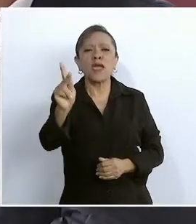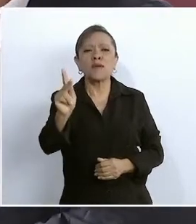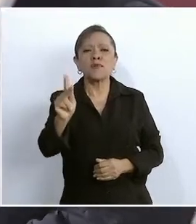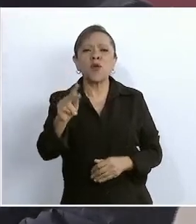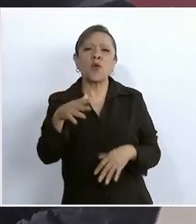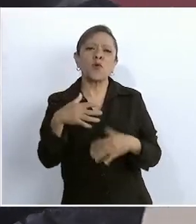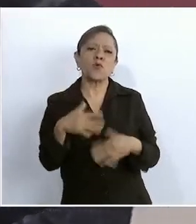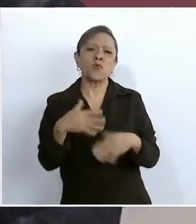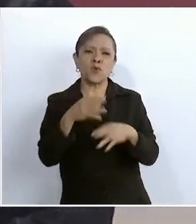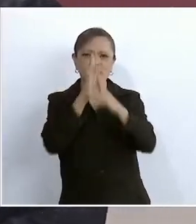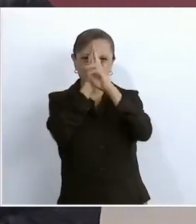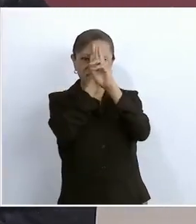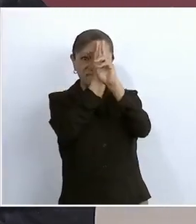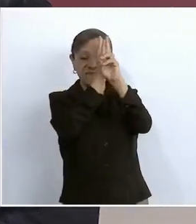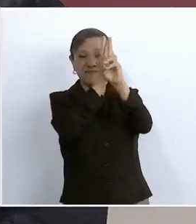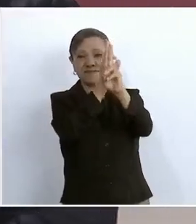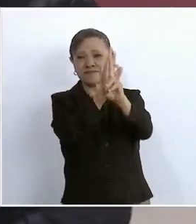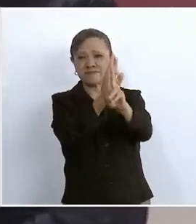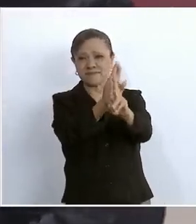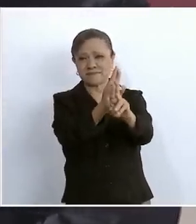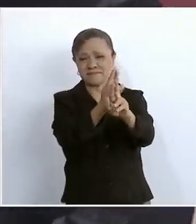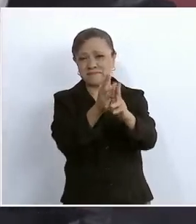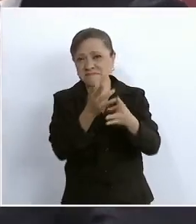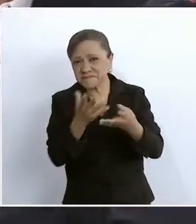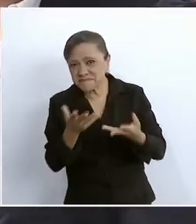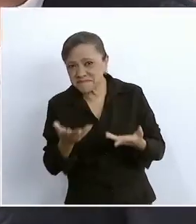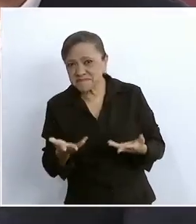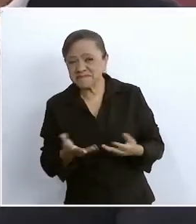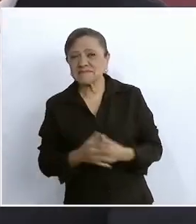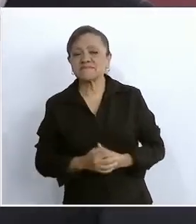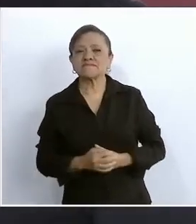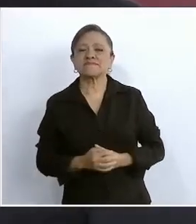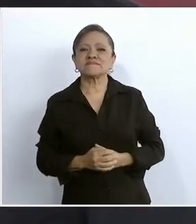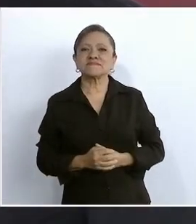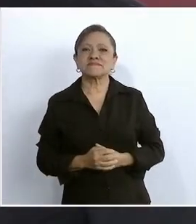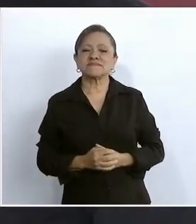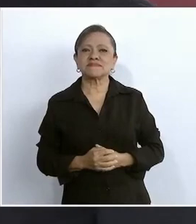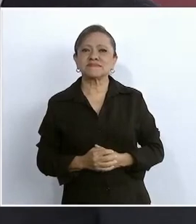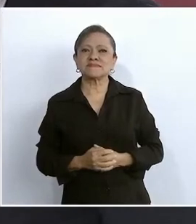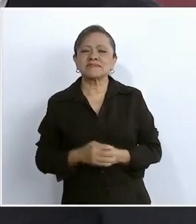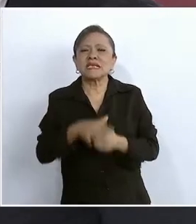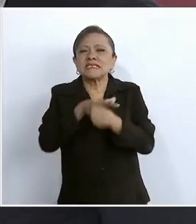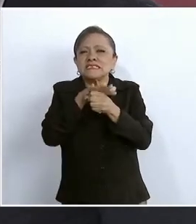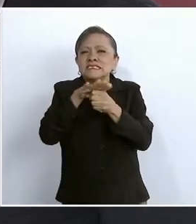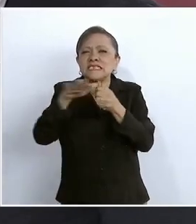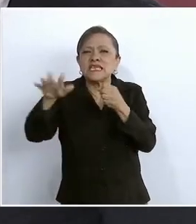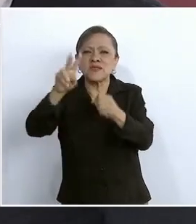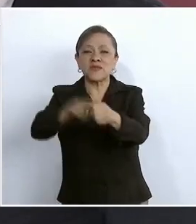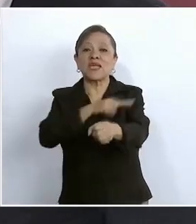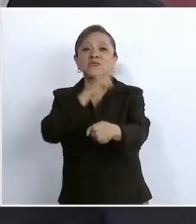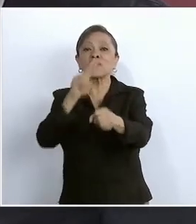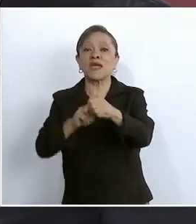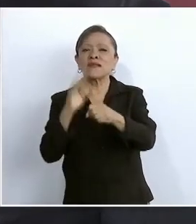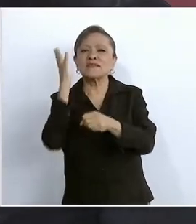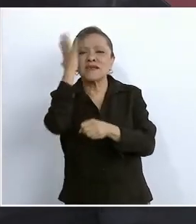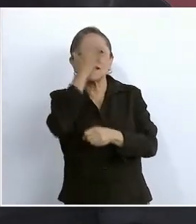lleno de naturaleza, de belleza,